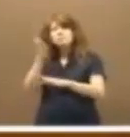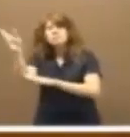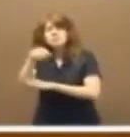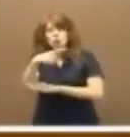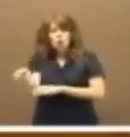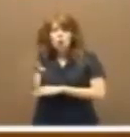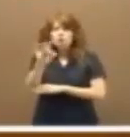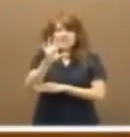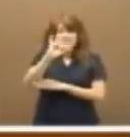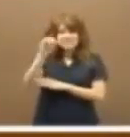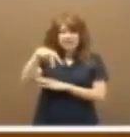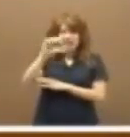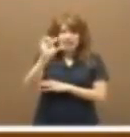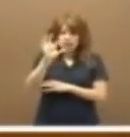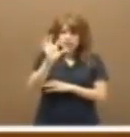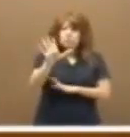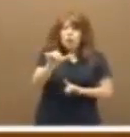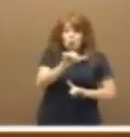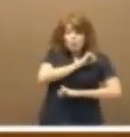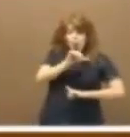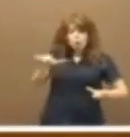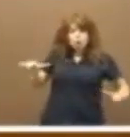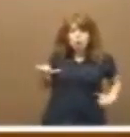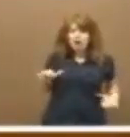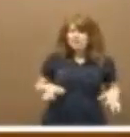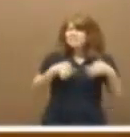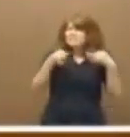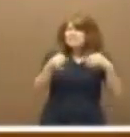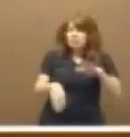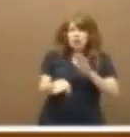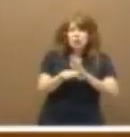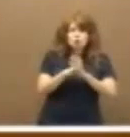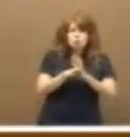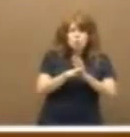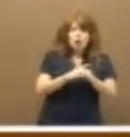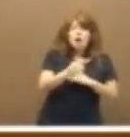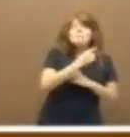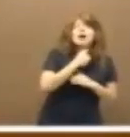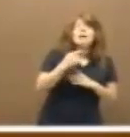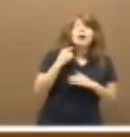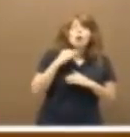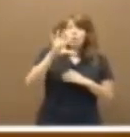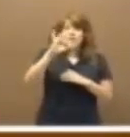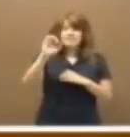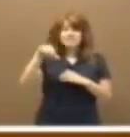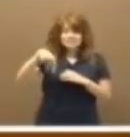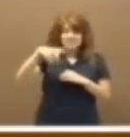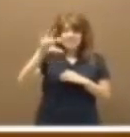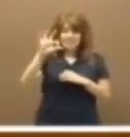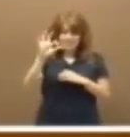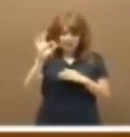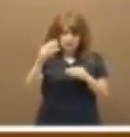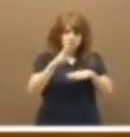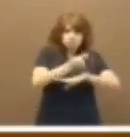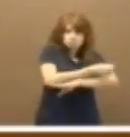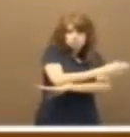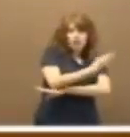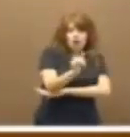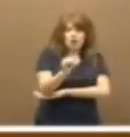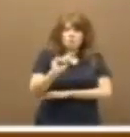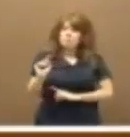Sines? Sí. Siempre y cuando Portugal siga haciendo la línea entre Badajoz y Sines. Primera cuestión que